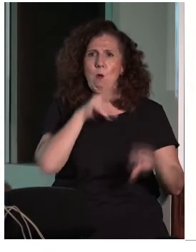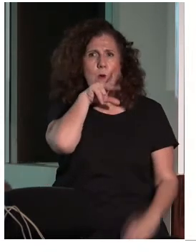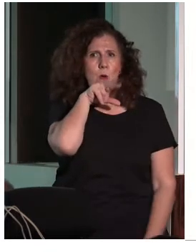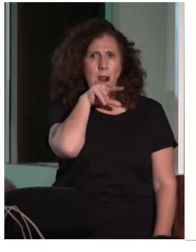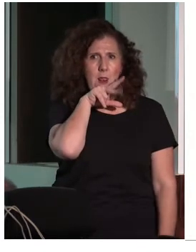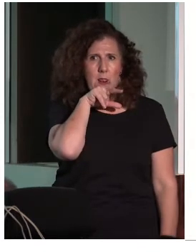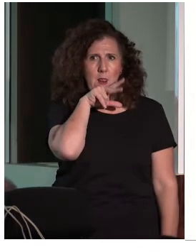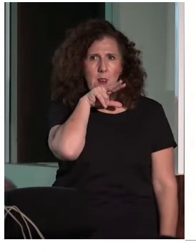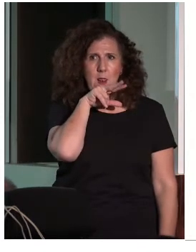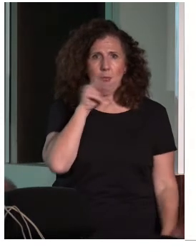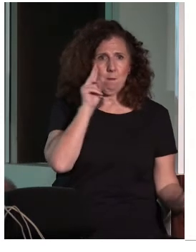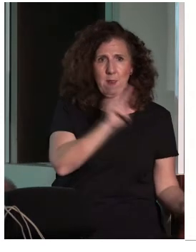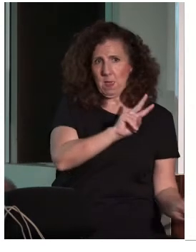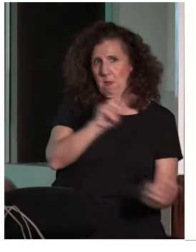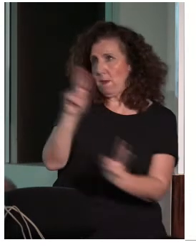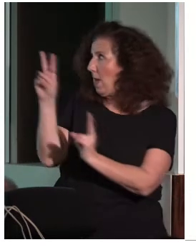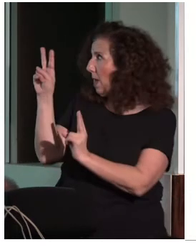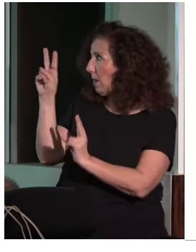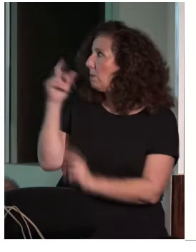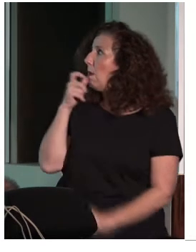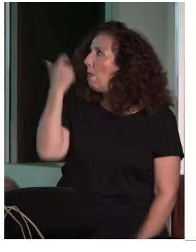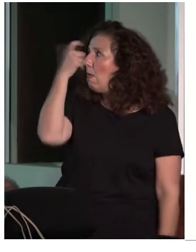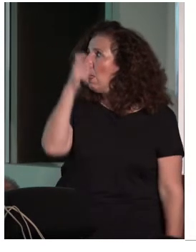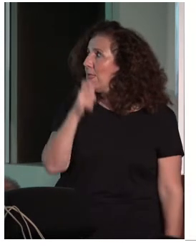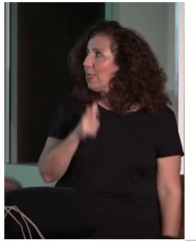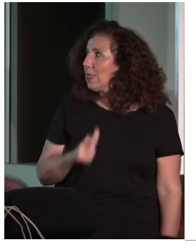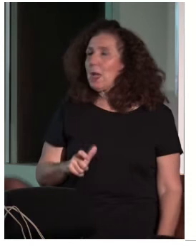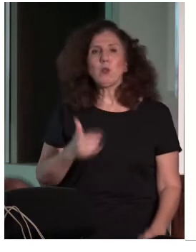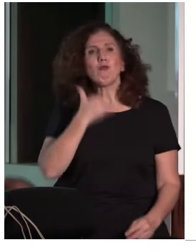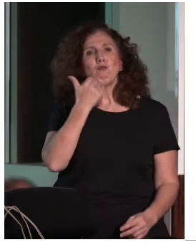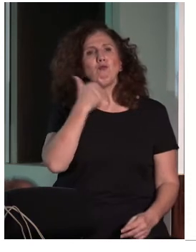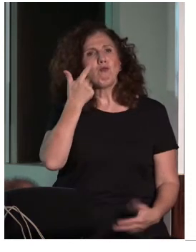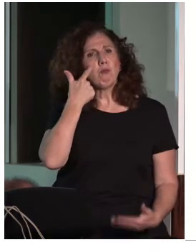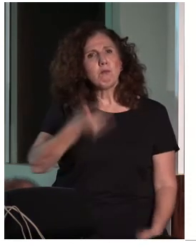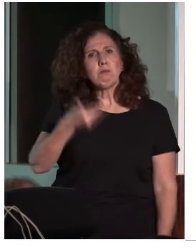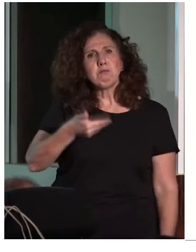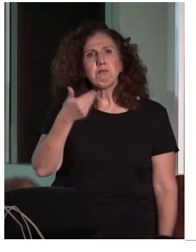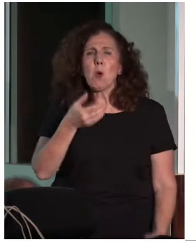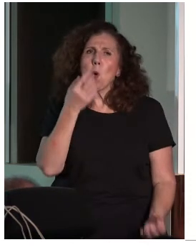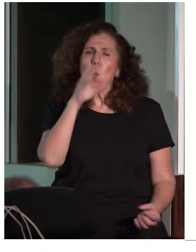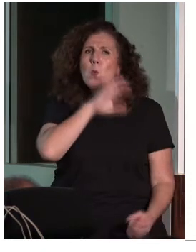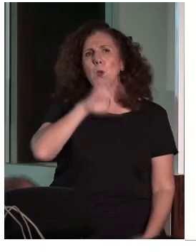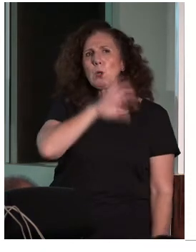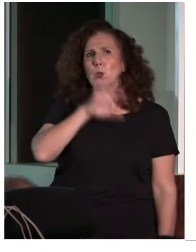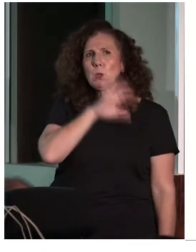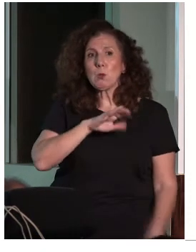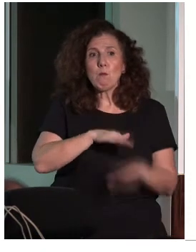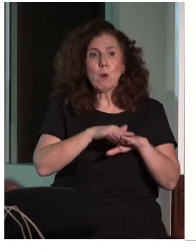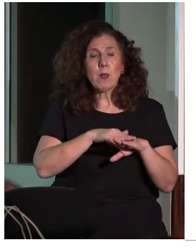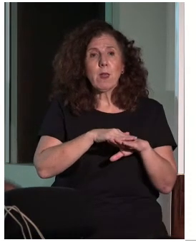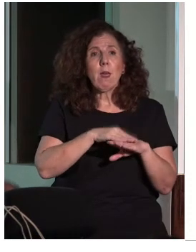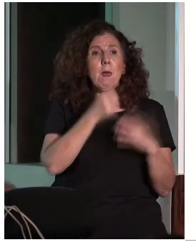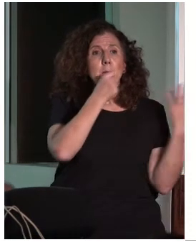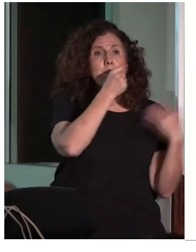Aquí les pongo otra serie de datos que son bastante significativos. A nosotros nos llama mucho la atención el hecho de que una de cada mil